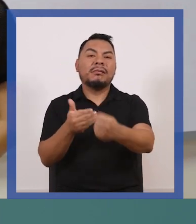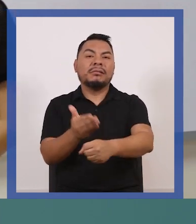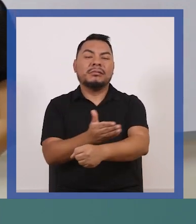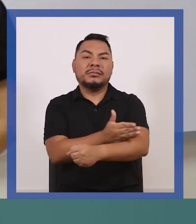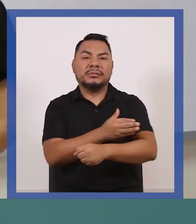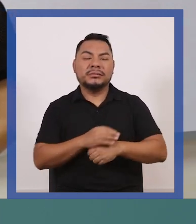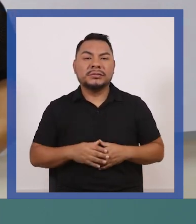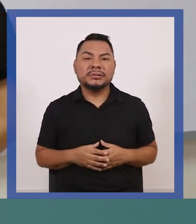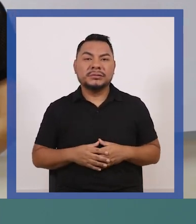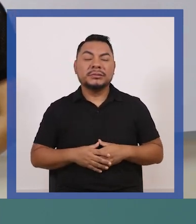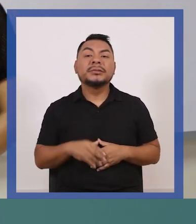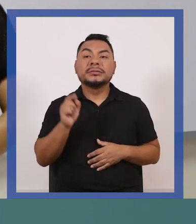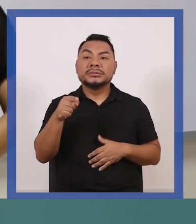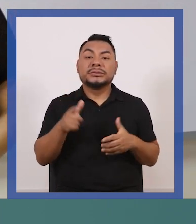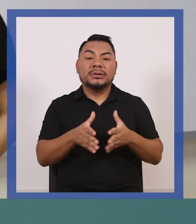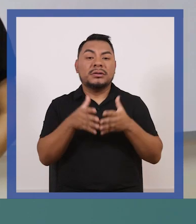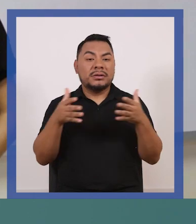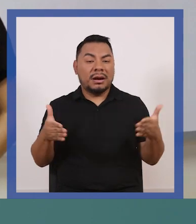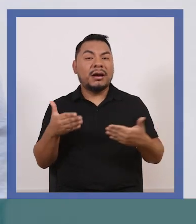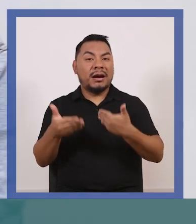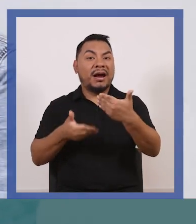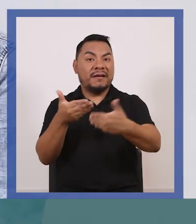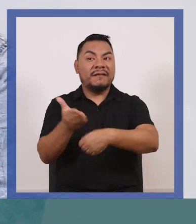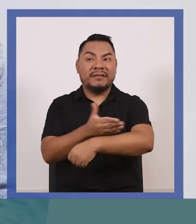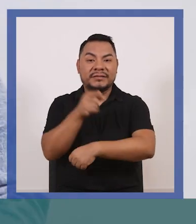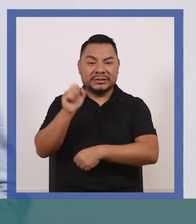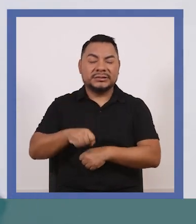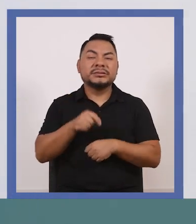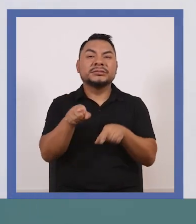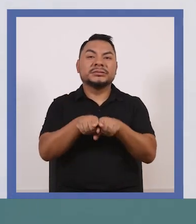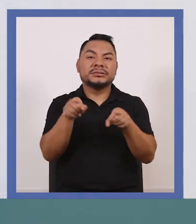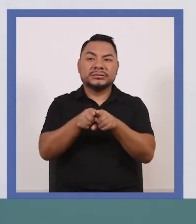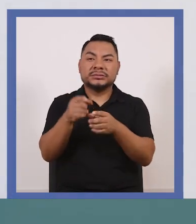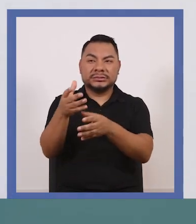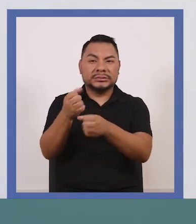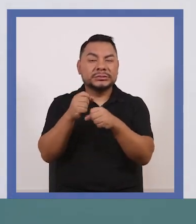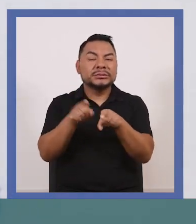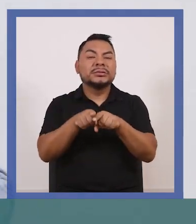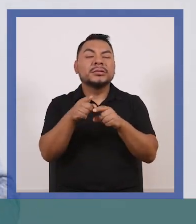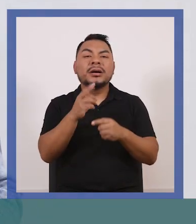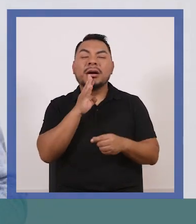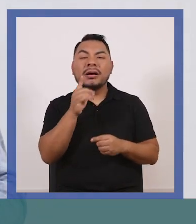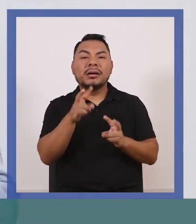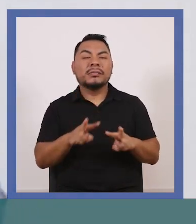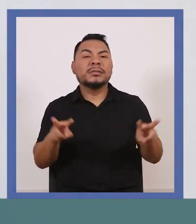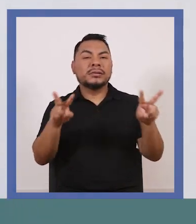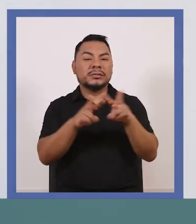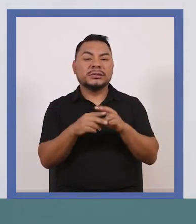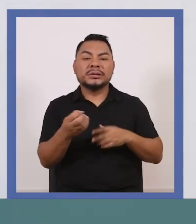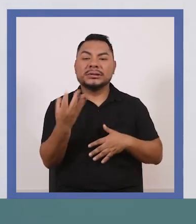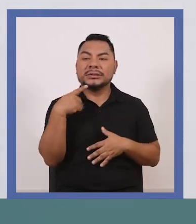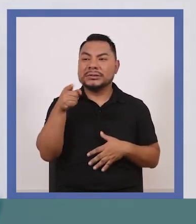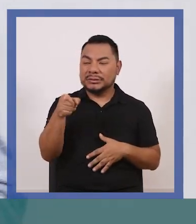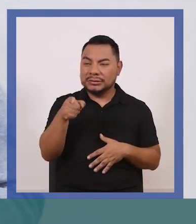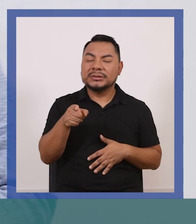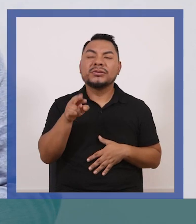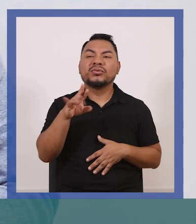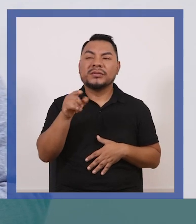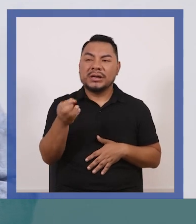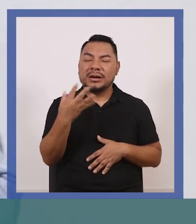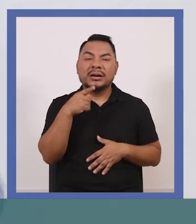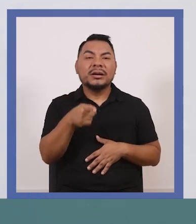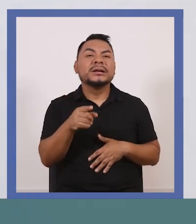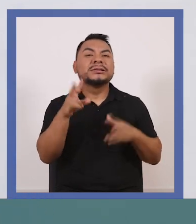avance, es un avance. Es un gran avance y hay que rescatar también, hablando de valores, Rubí, gracias por mencionarlo,